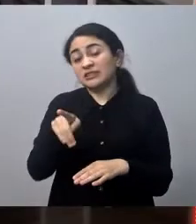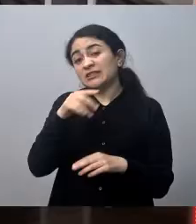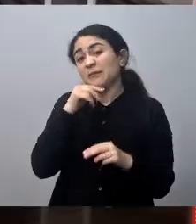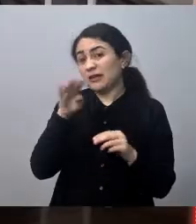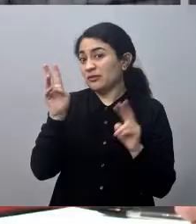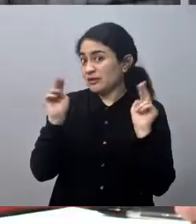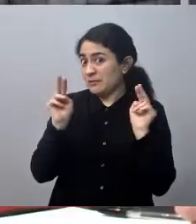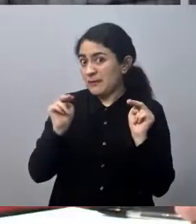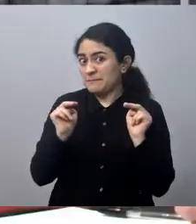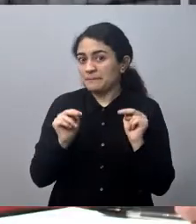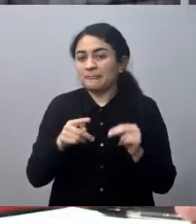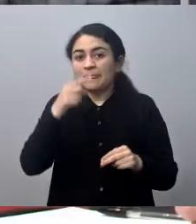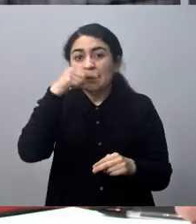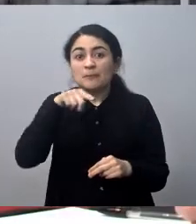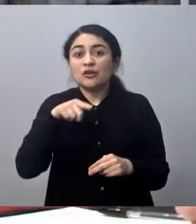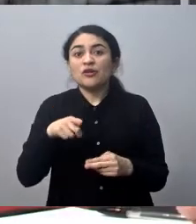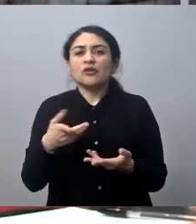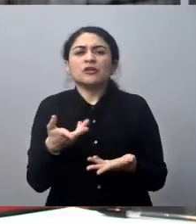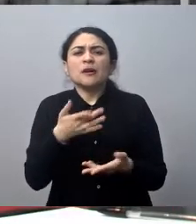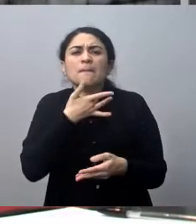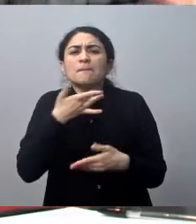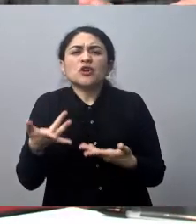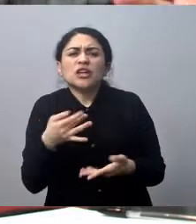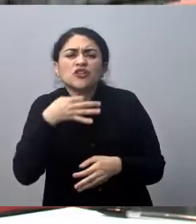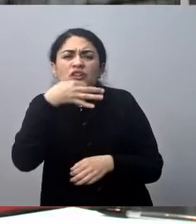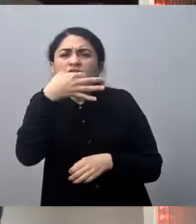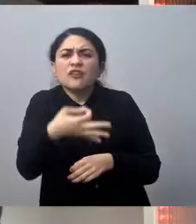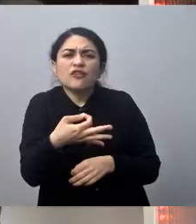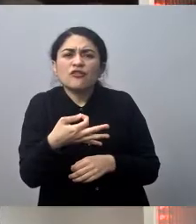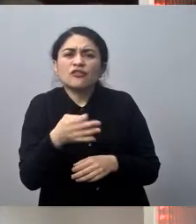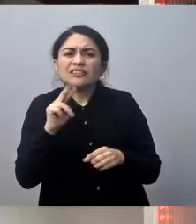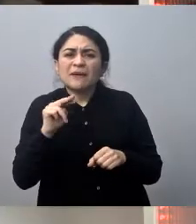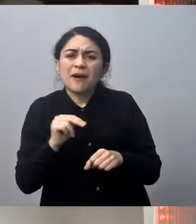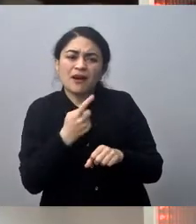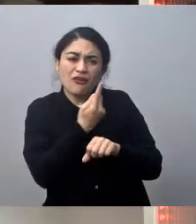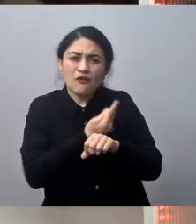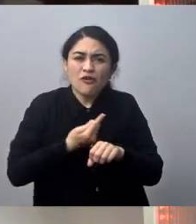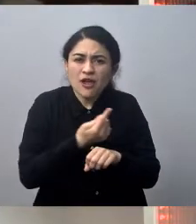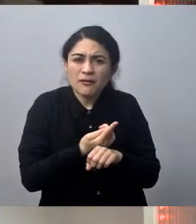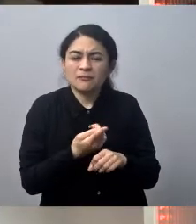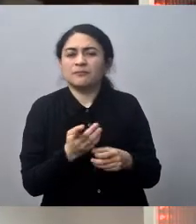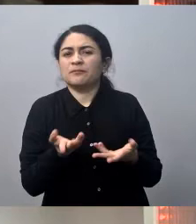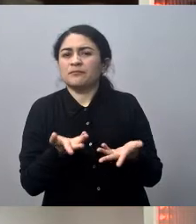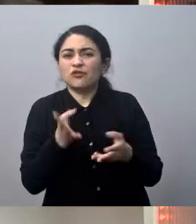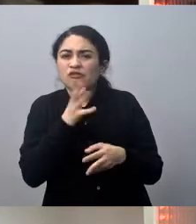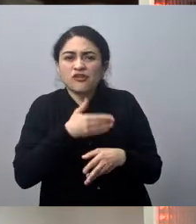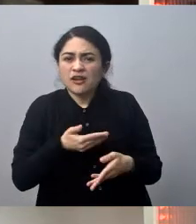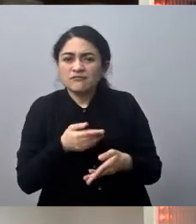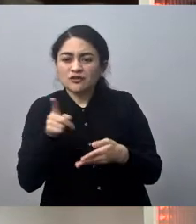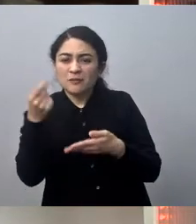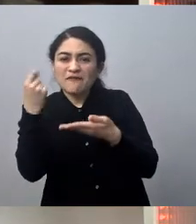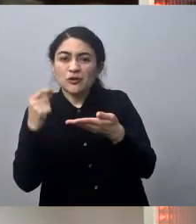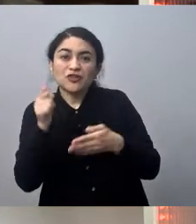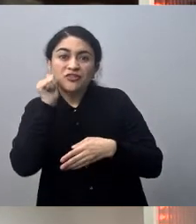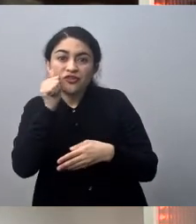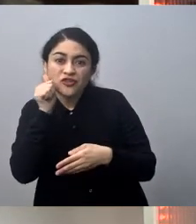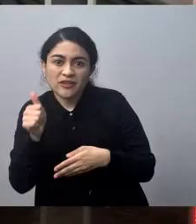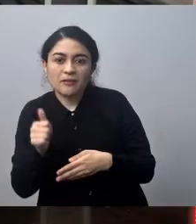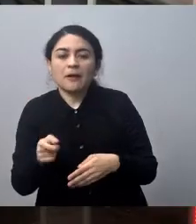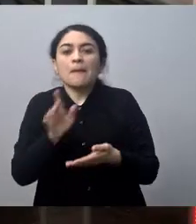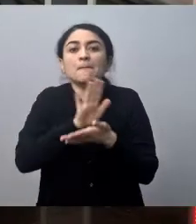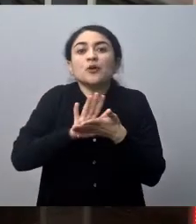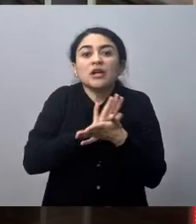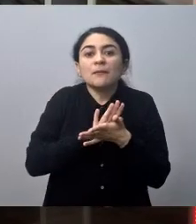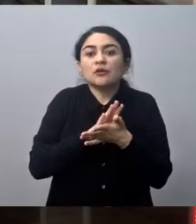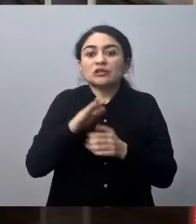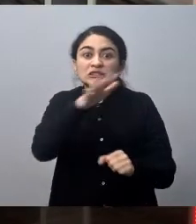se pretende hacer ahora. Eso creo que es una buena noticia. Perdón, ¿y por qué le hago esa salvedad? Porque resulta que, claro, a lo mejor la situación se puede producir